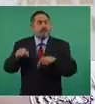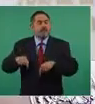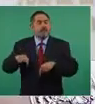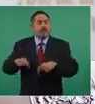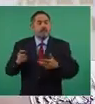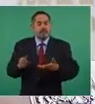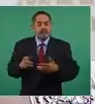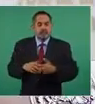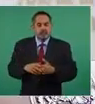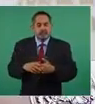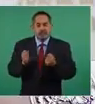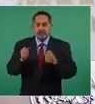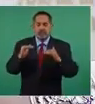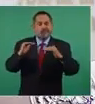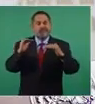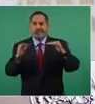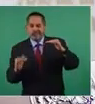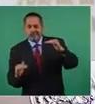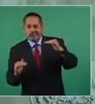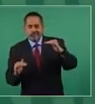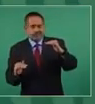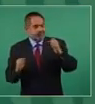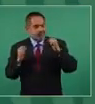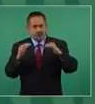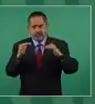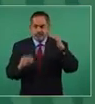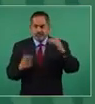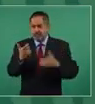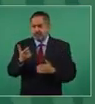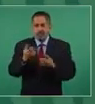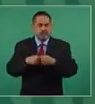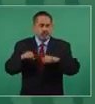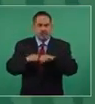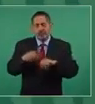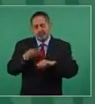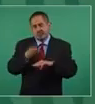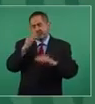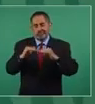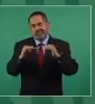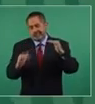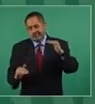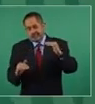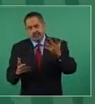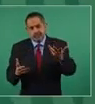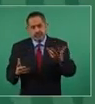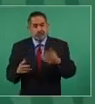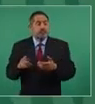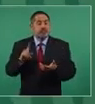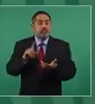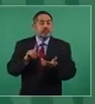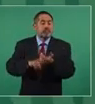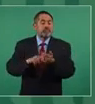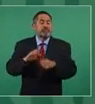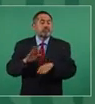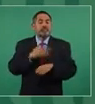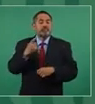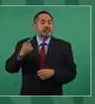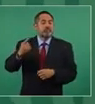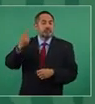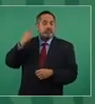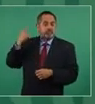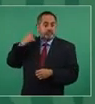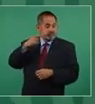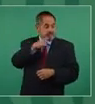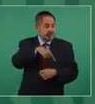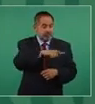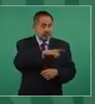mucha desigualdad económica y social, porque los que estaban y quieren